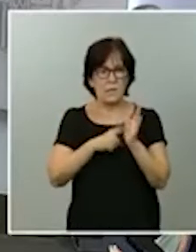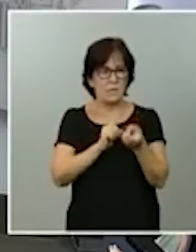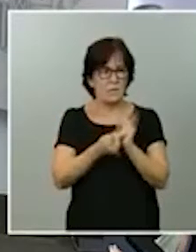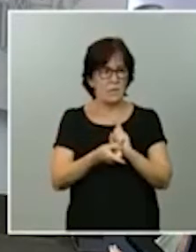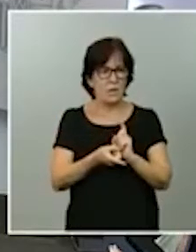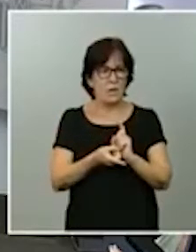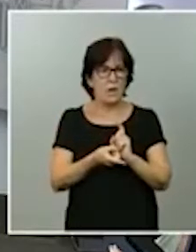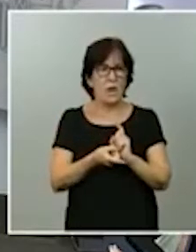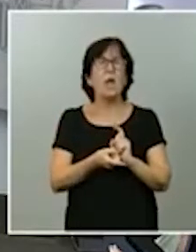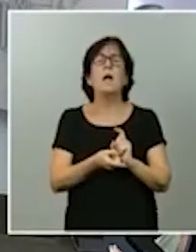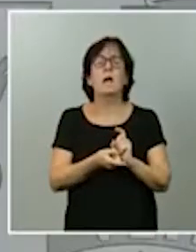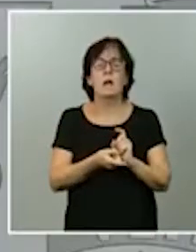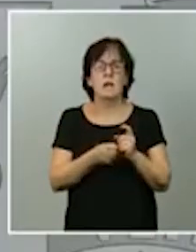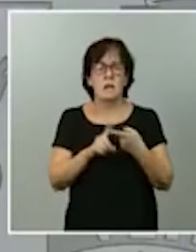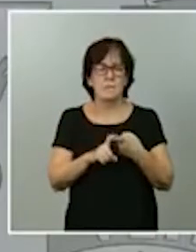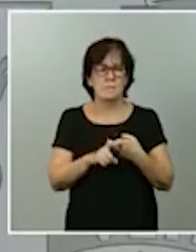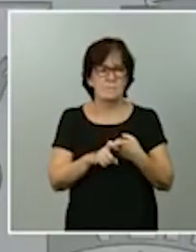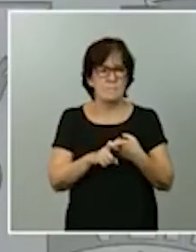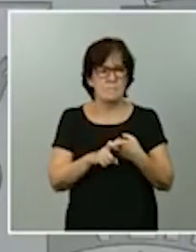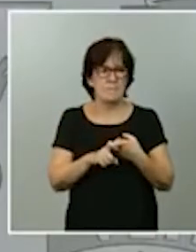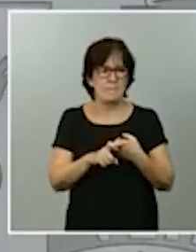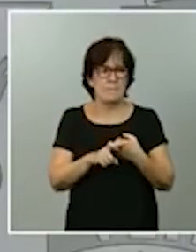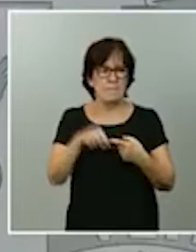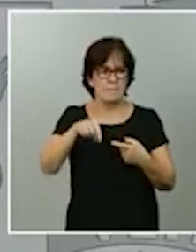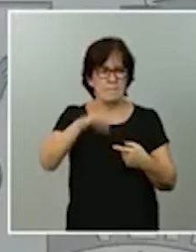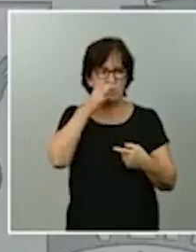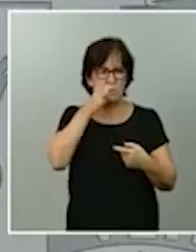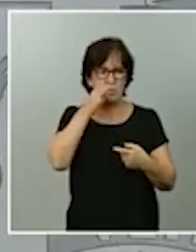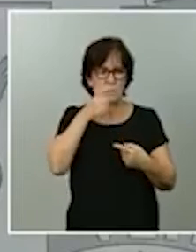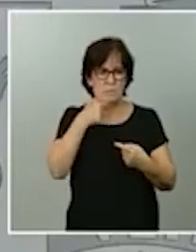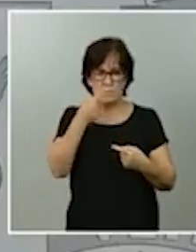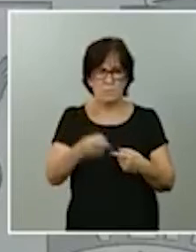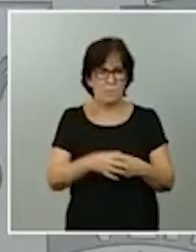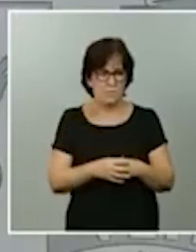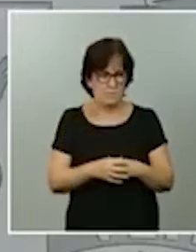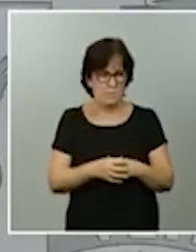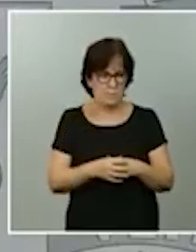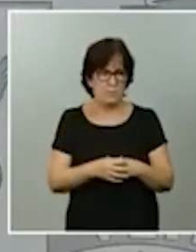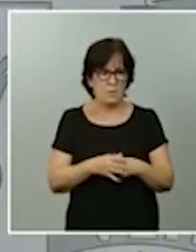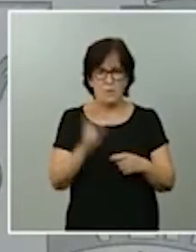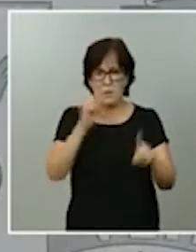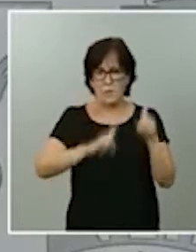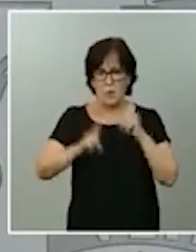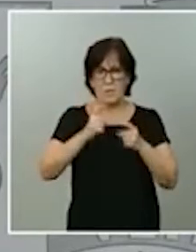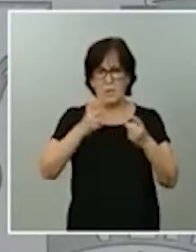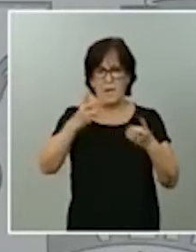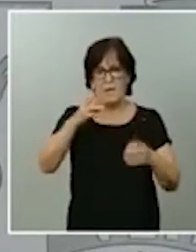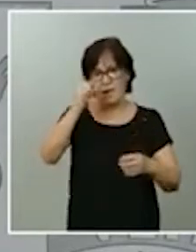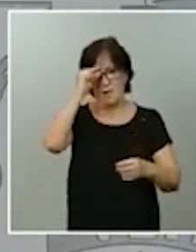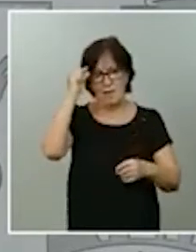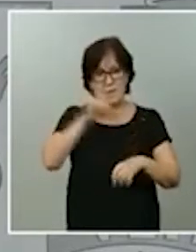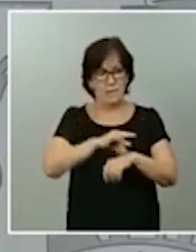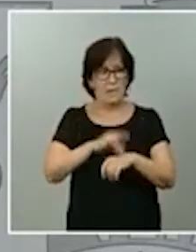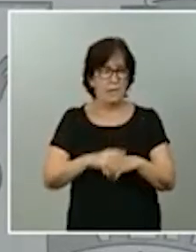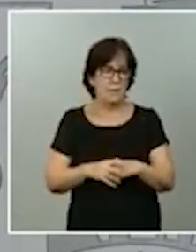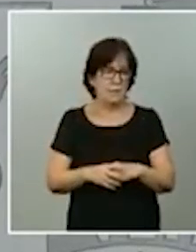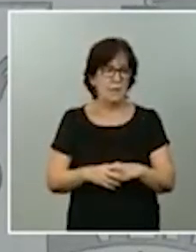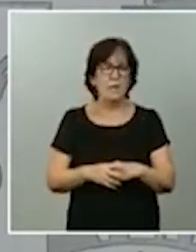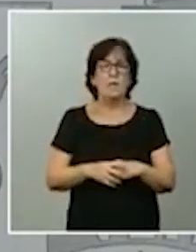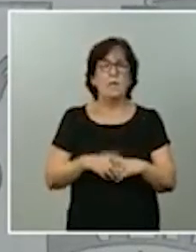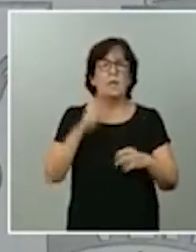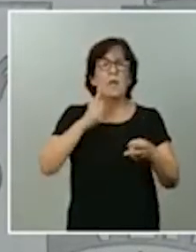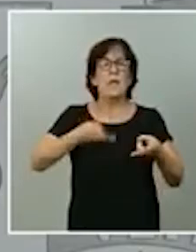Ah, eso en el día de esta tarde se lo dirán, Fernando, sin ningún problema. ¿Qué digará de Libertad Digital el radio?